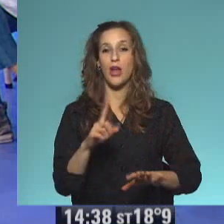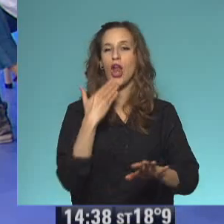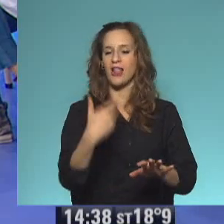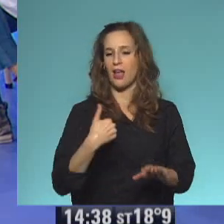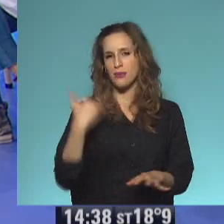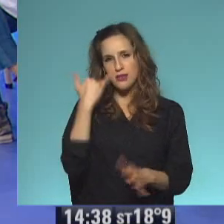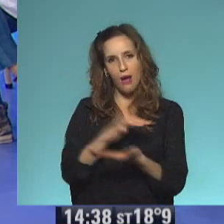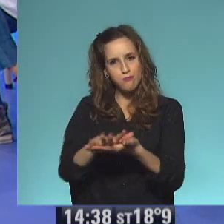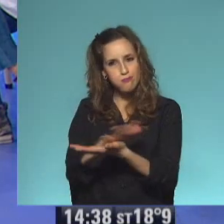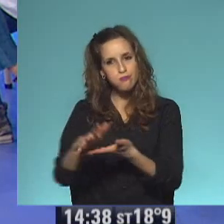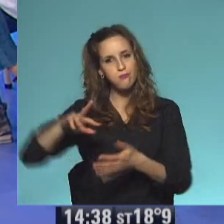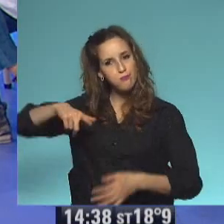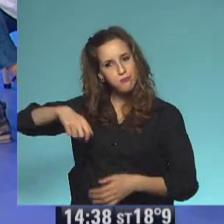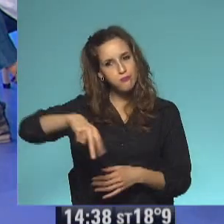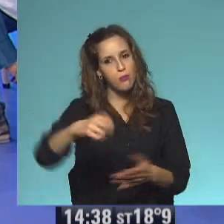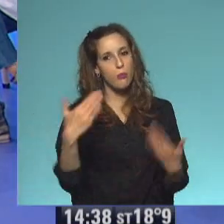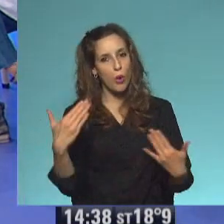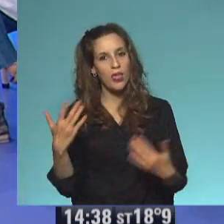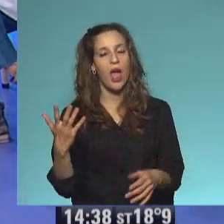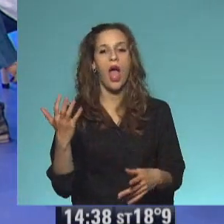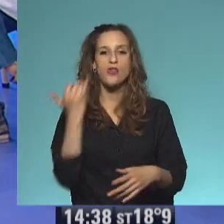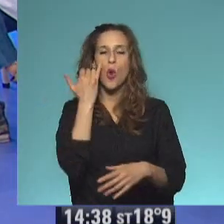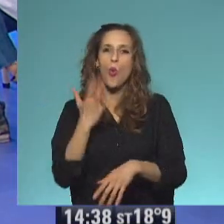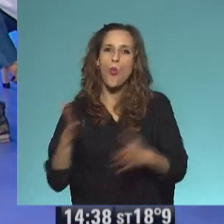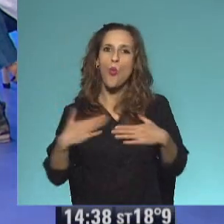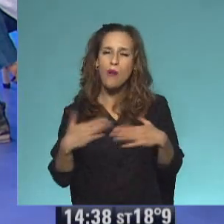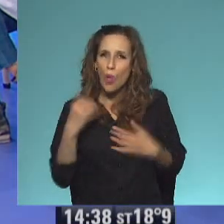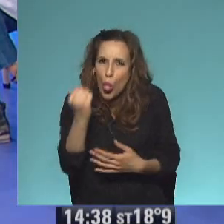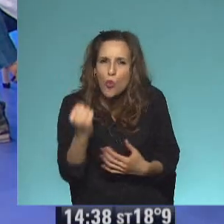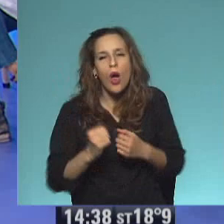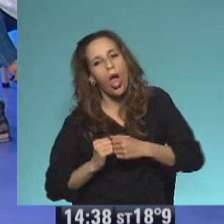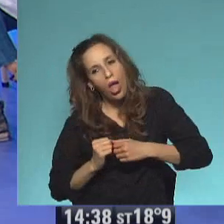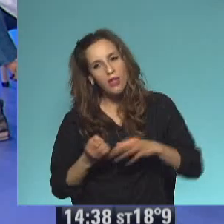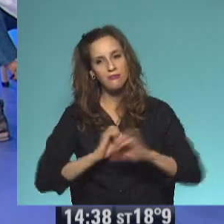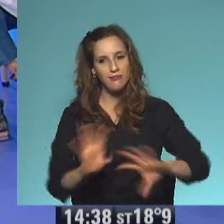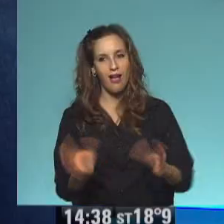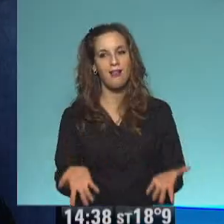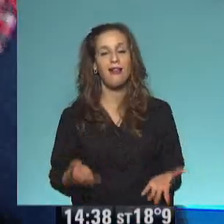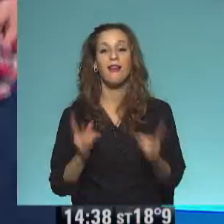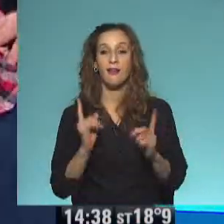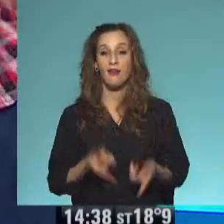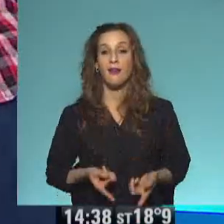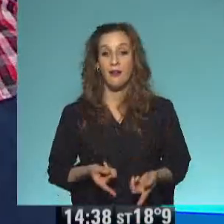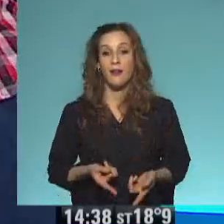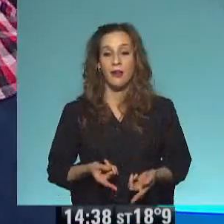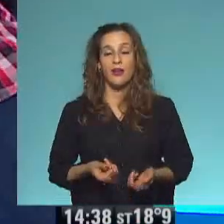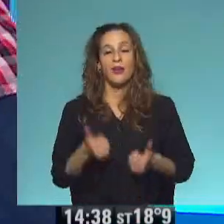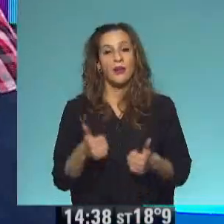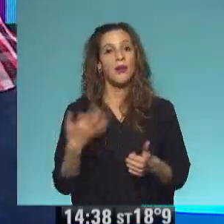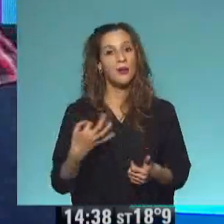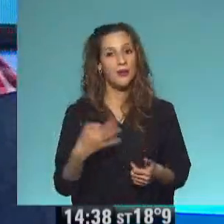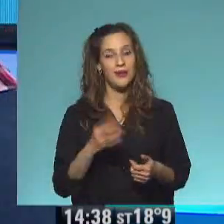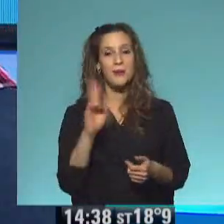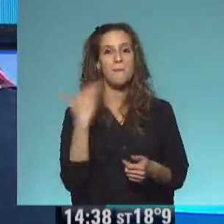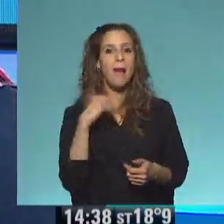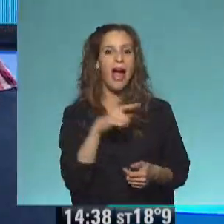sí. Menos mal porque me estaba calambrando. Ahora estoy bárbaro. ¿Qué voy a hacer? ¿Y funcionó ese hechizo, Maga? Muy bien. Esperá que me estoy